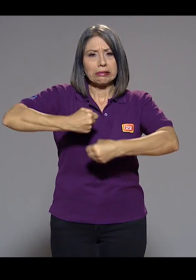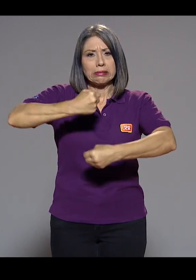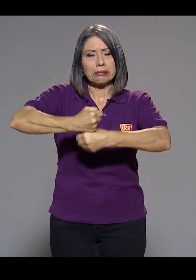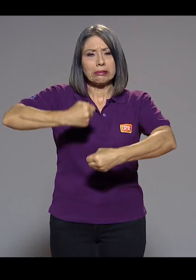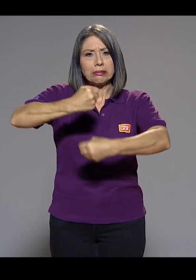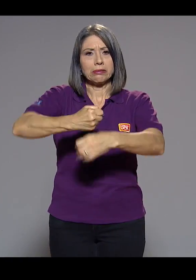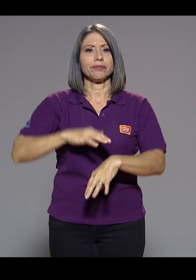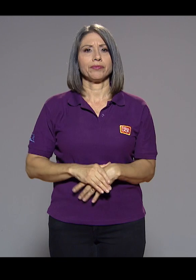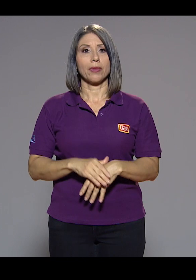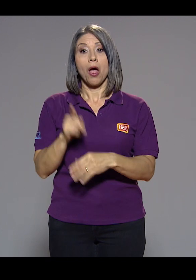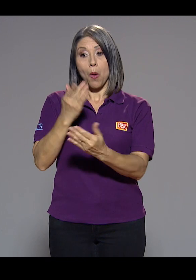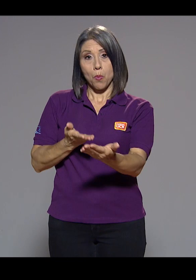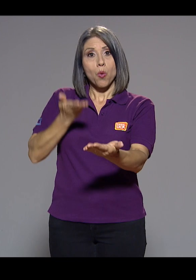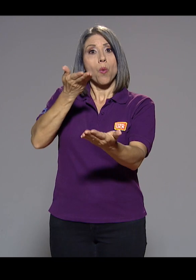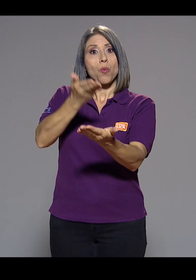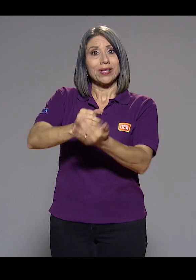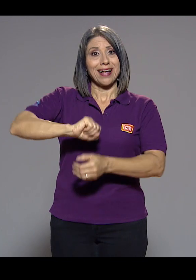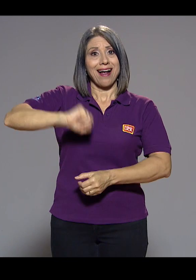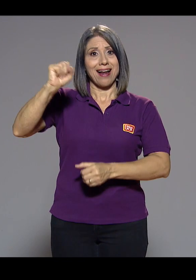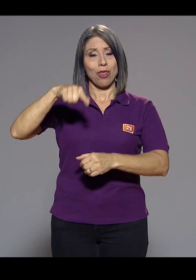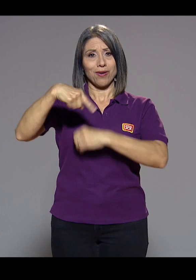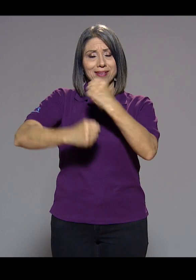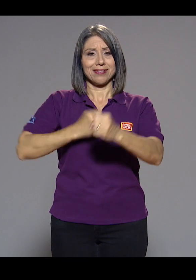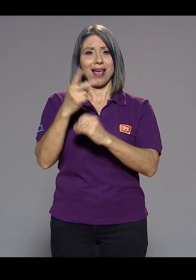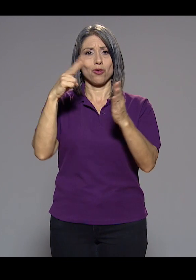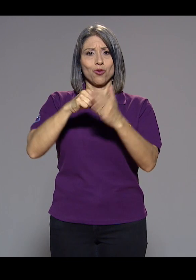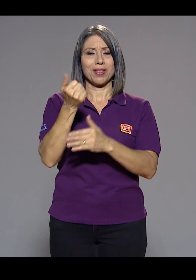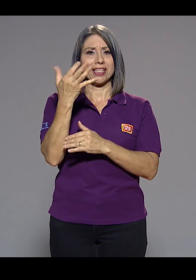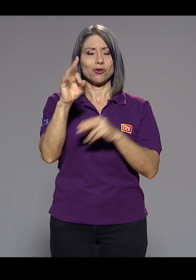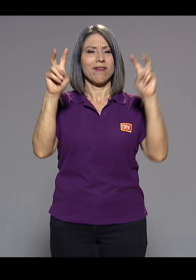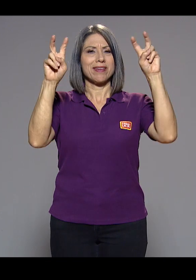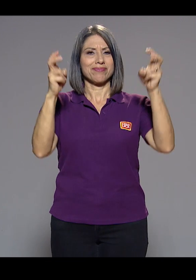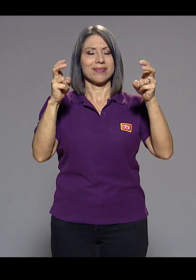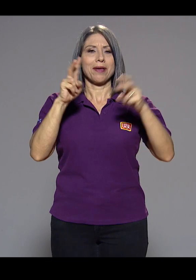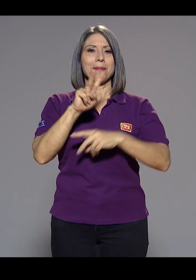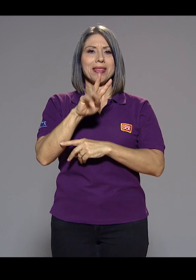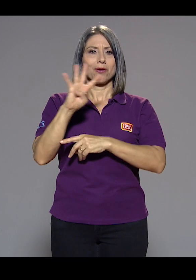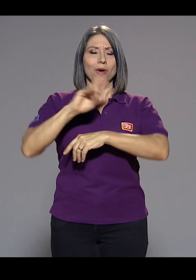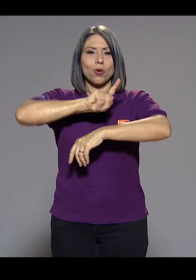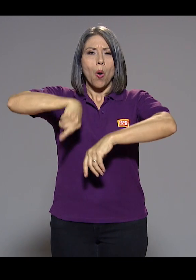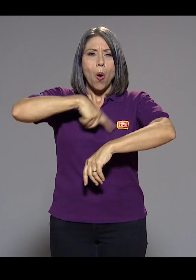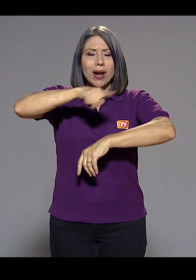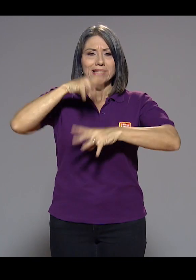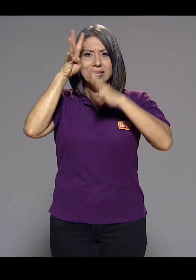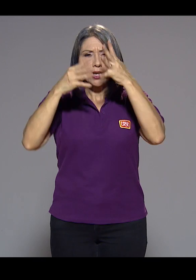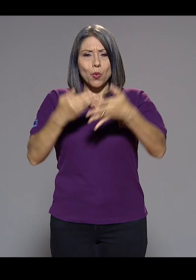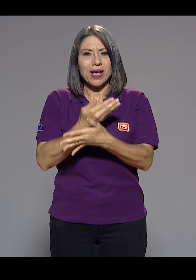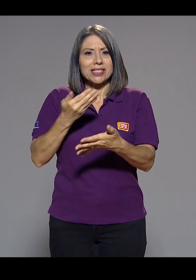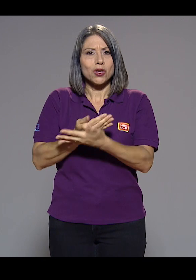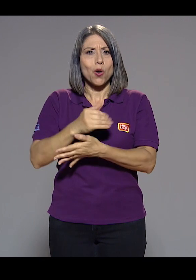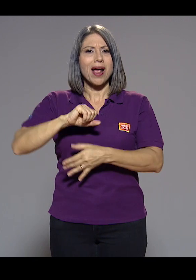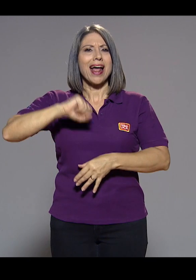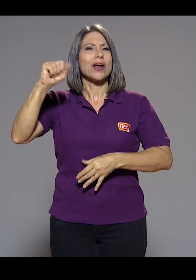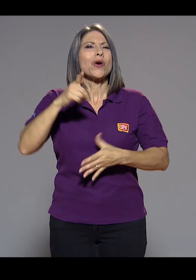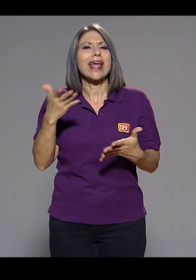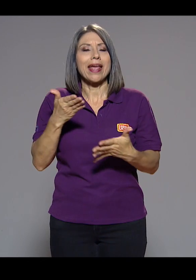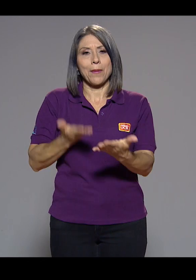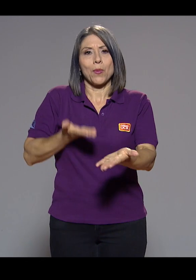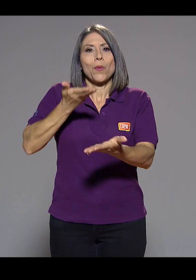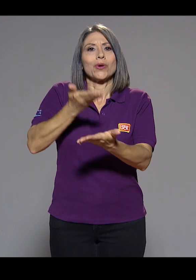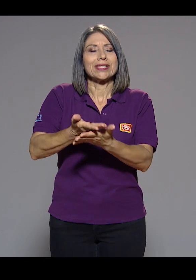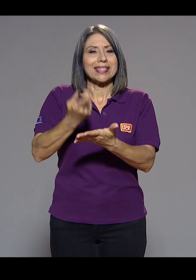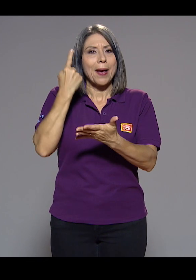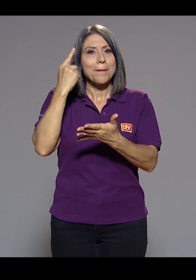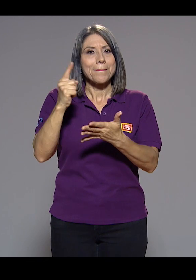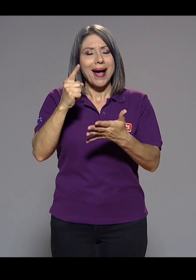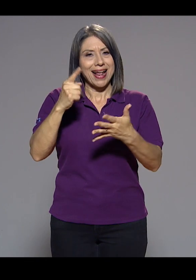La propuesta ganadora de la edición 2019 del reto Las 24 horas de innovación fue la propuesta para atender el reto de PROIN.